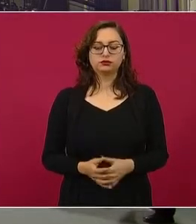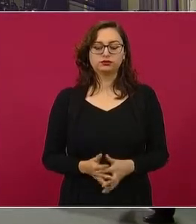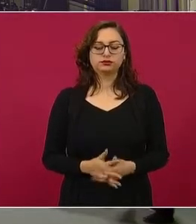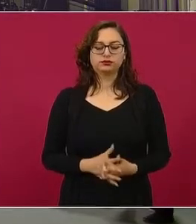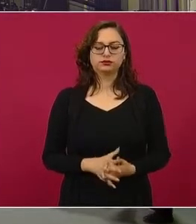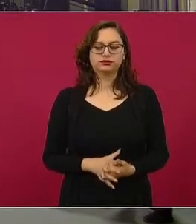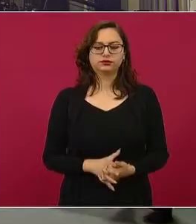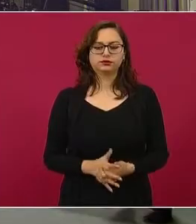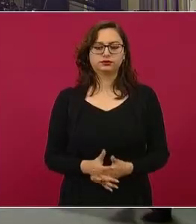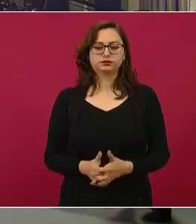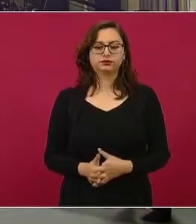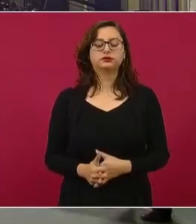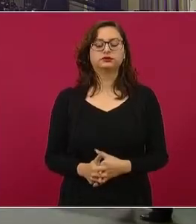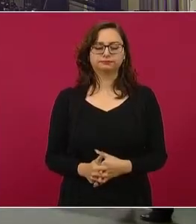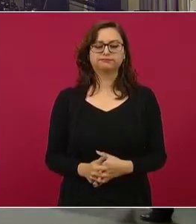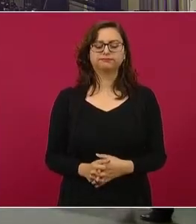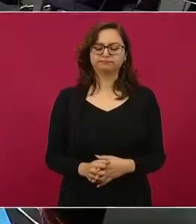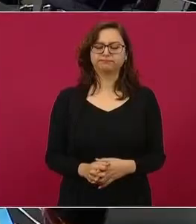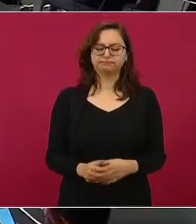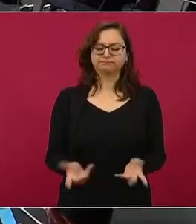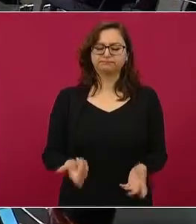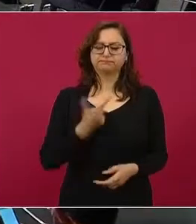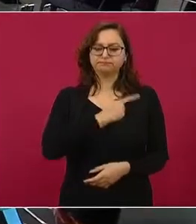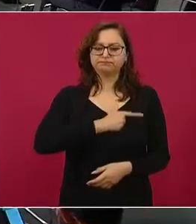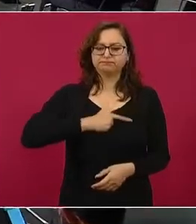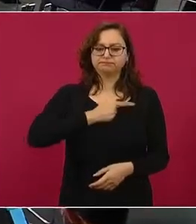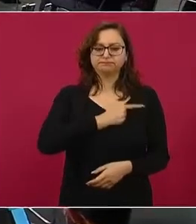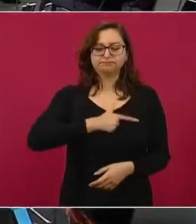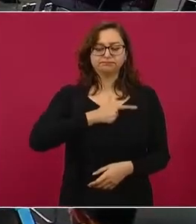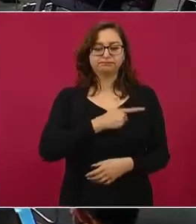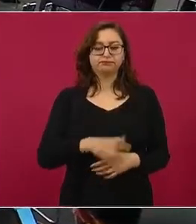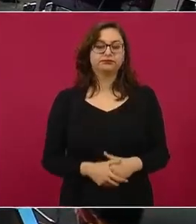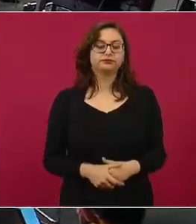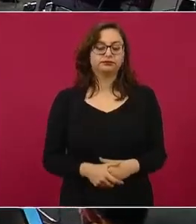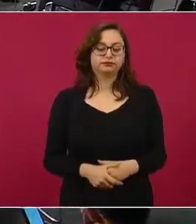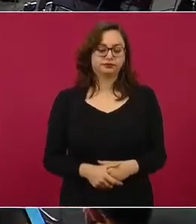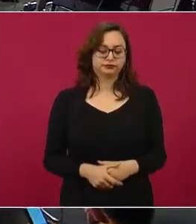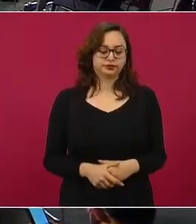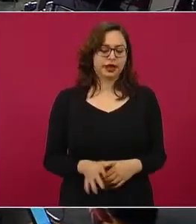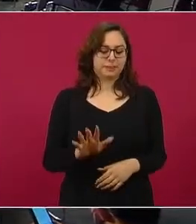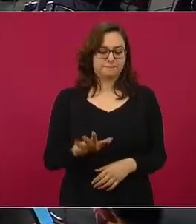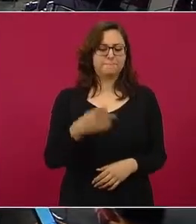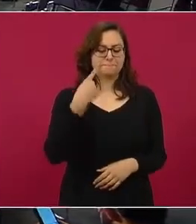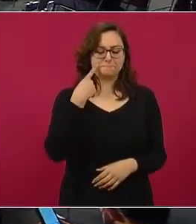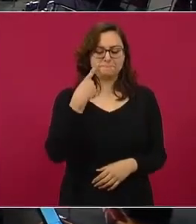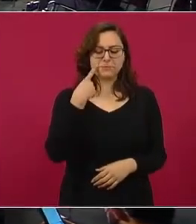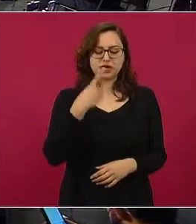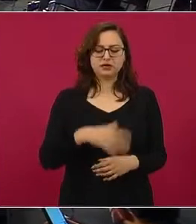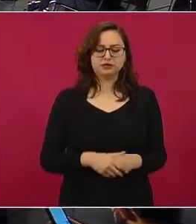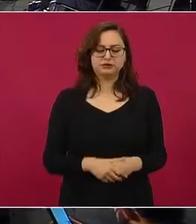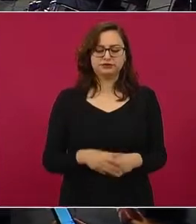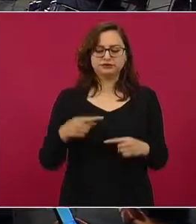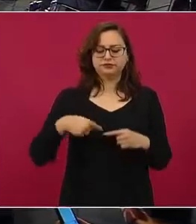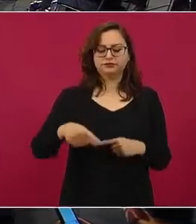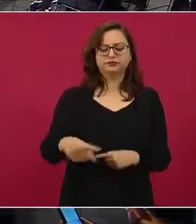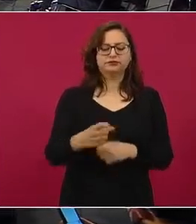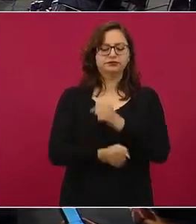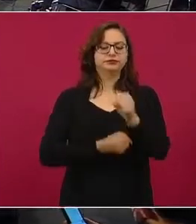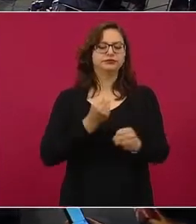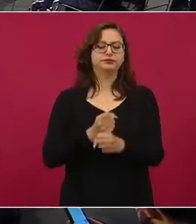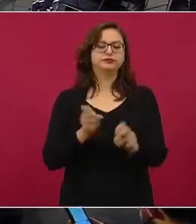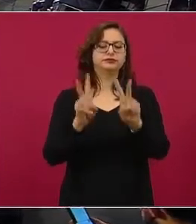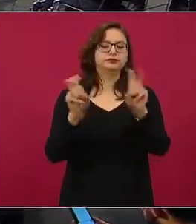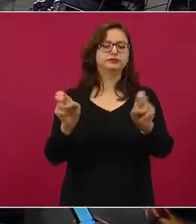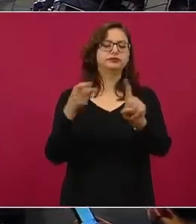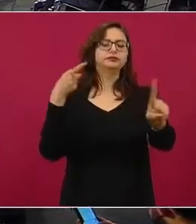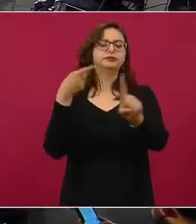Por supuesto, con mucho gusto. Bueno, de hecho es una de las prioridades, te diría cuáles son las cuestiones de este año. Vamos a